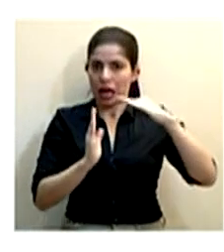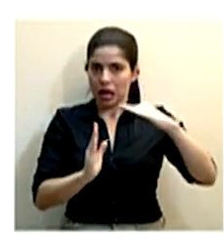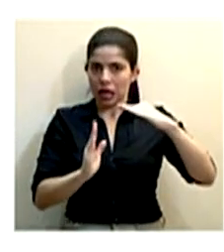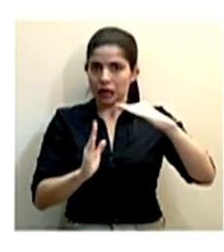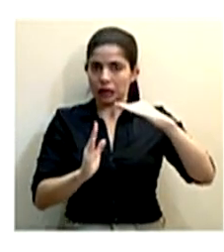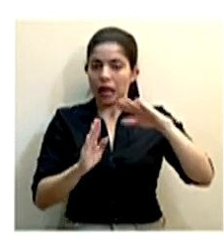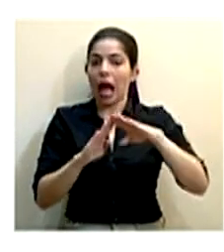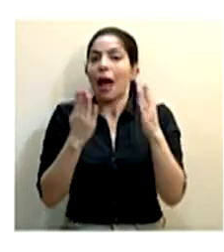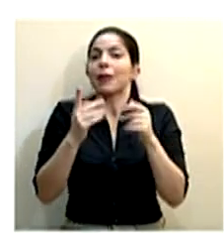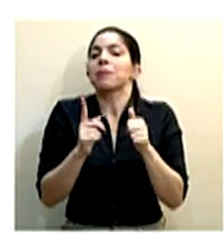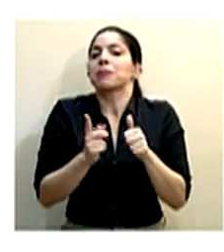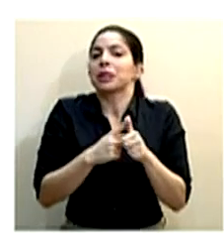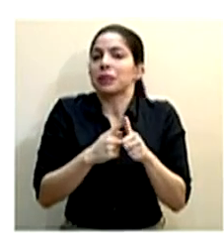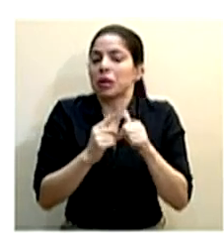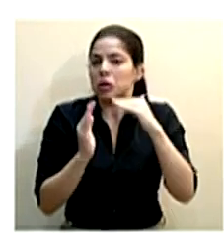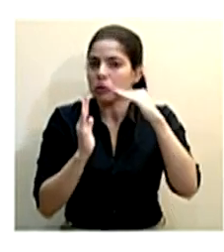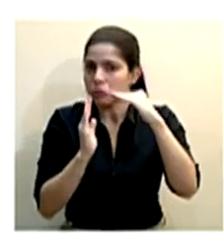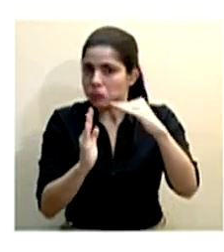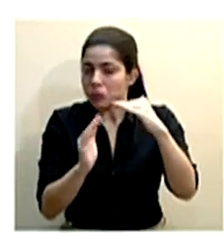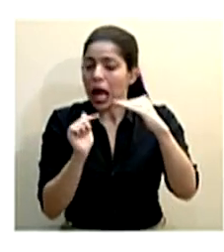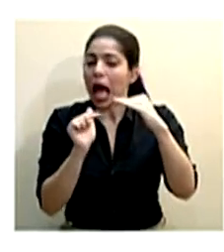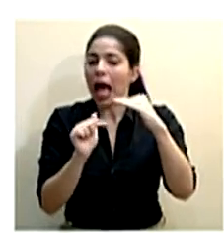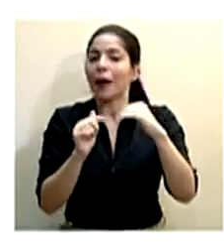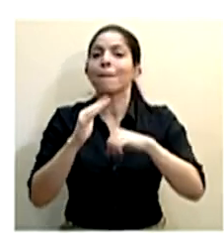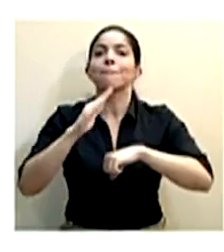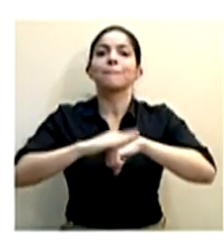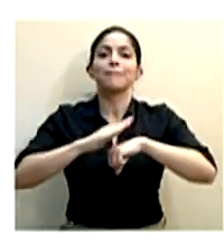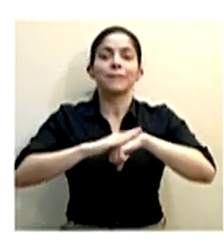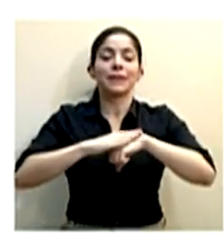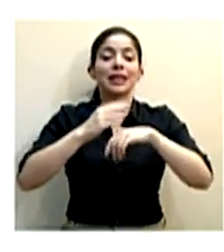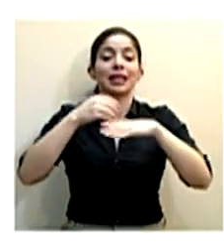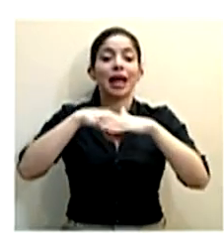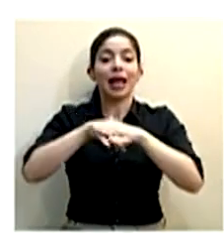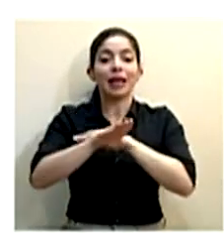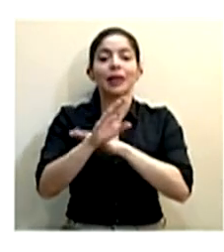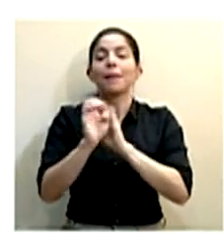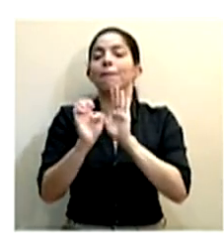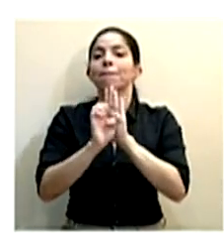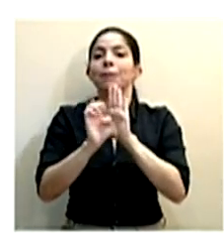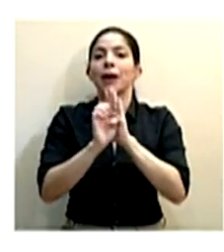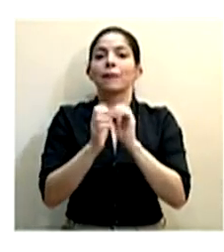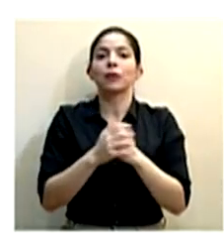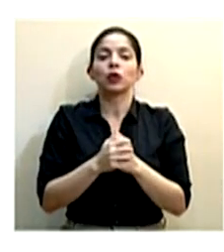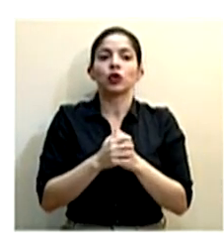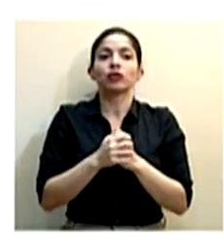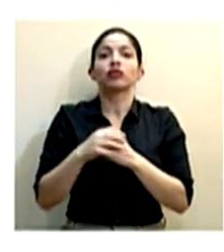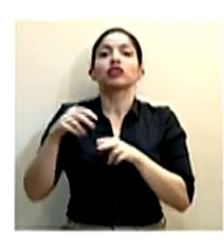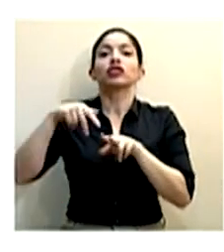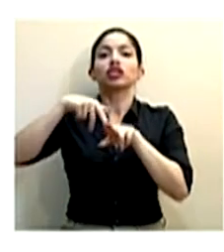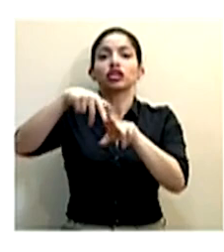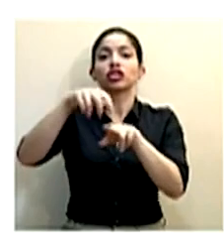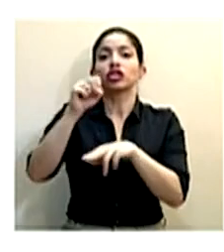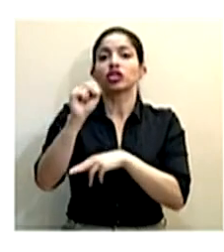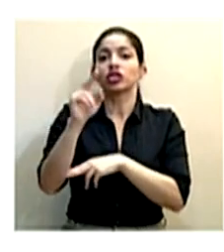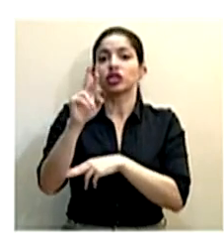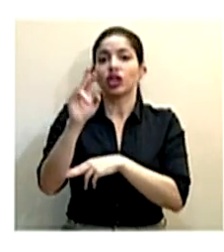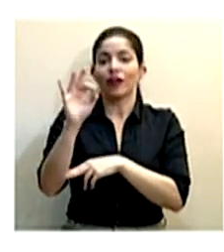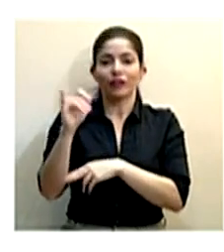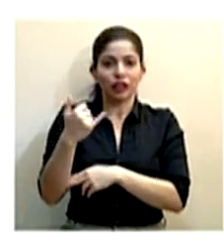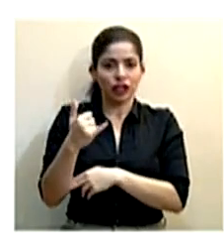apertura inicial y ahí pues se va a permitir también que ingresen, por ejemplo, hacer surf, pero no